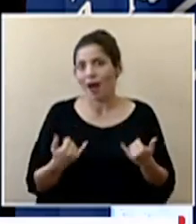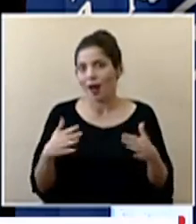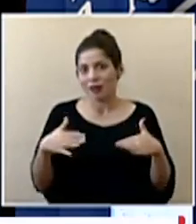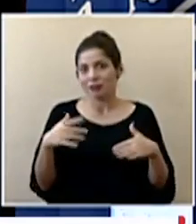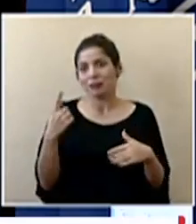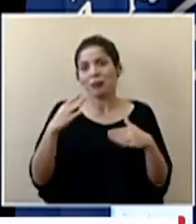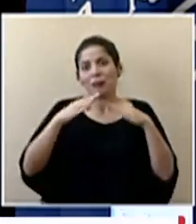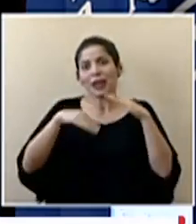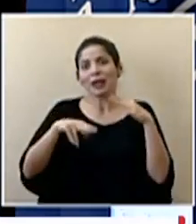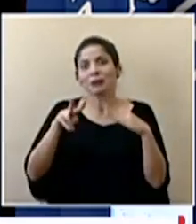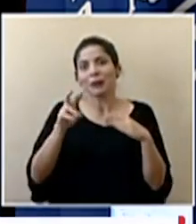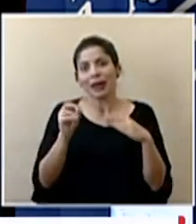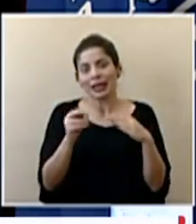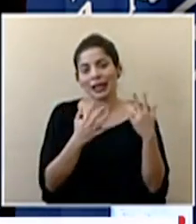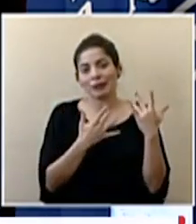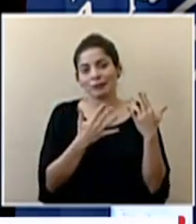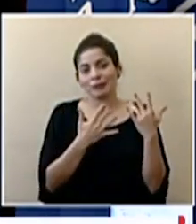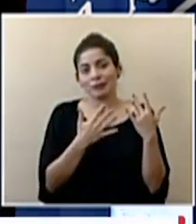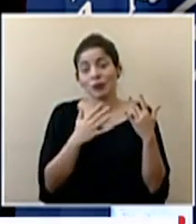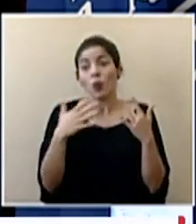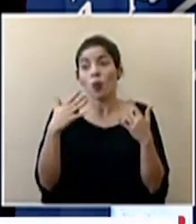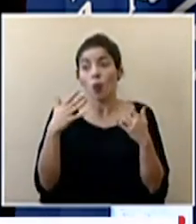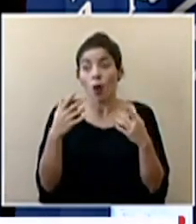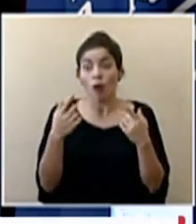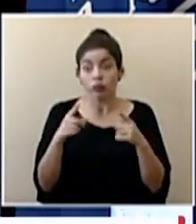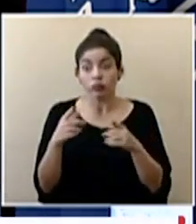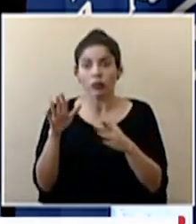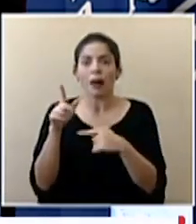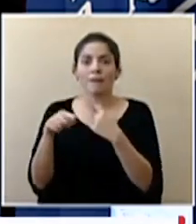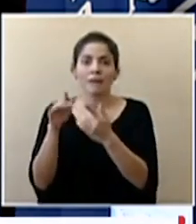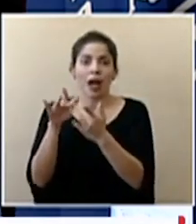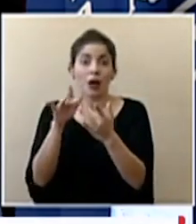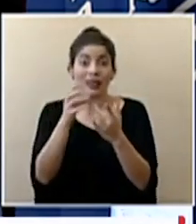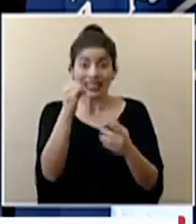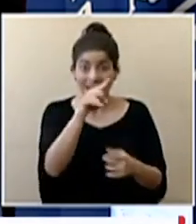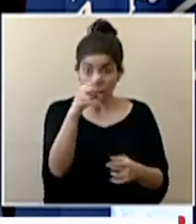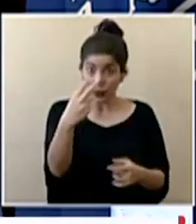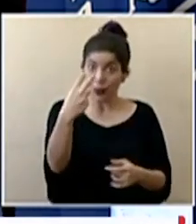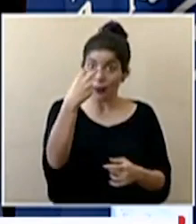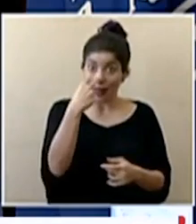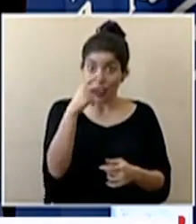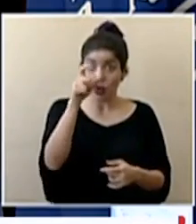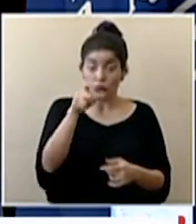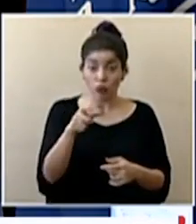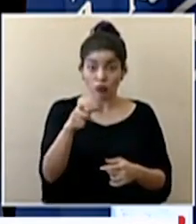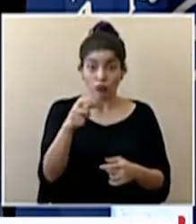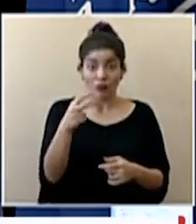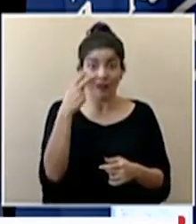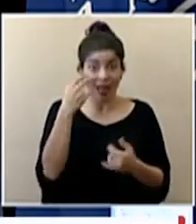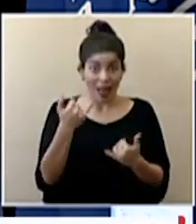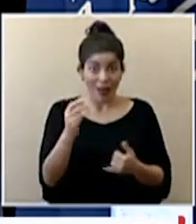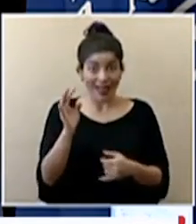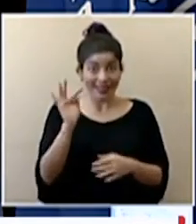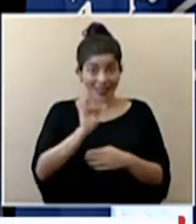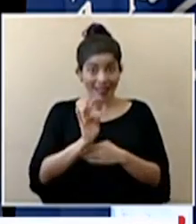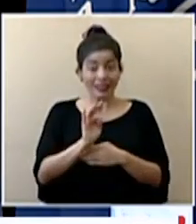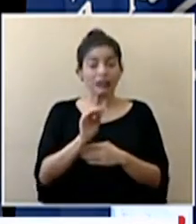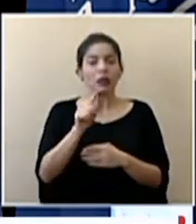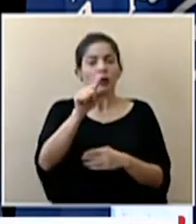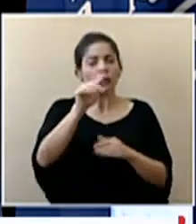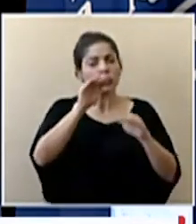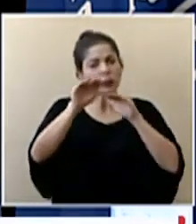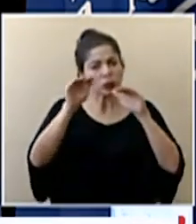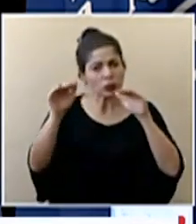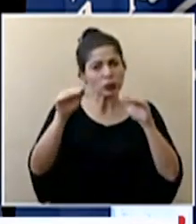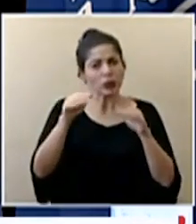los 20 vamos a estarlos contactando de hecho aprovecho si nos están viendo hoy en televisión de hacer un llamado